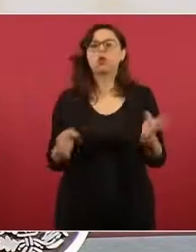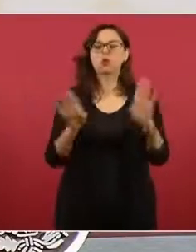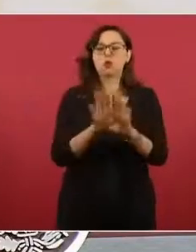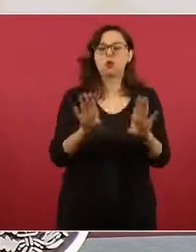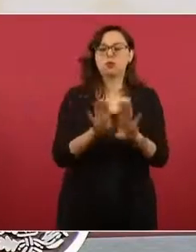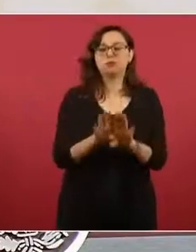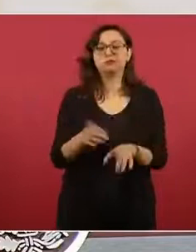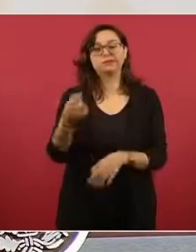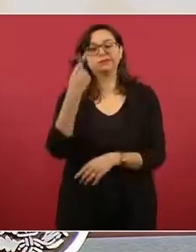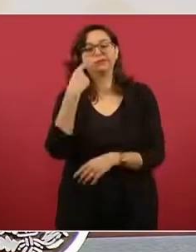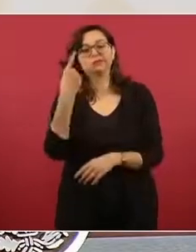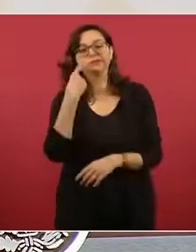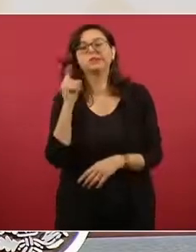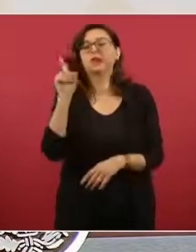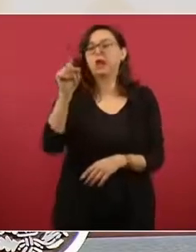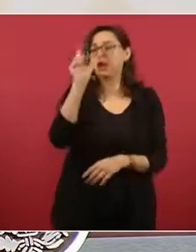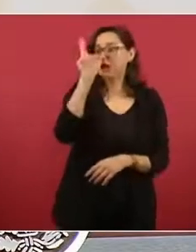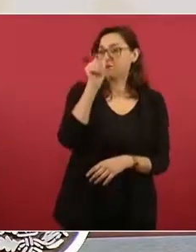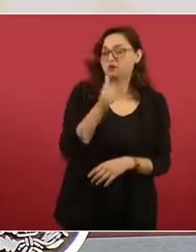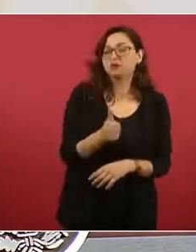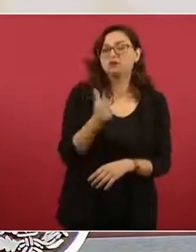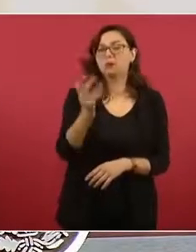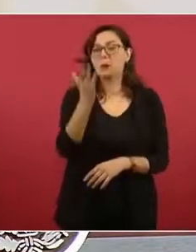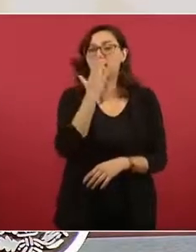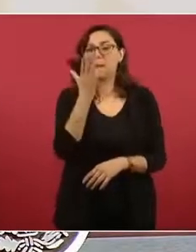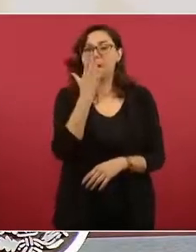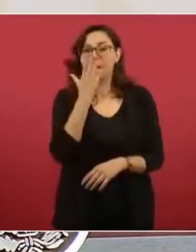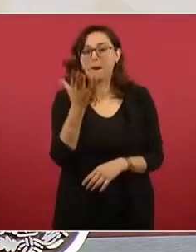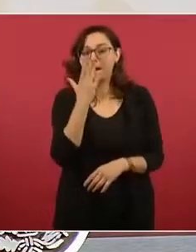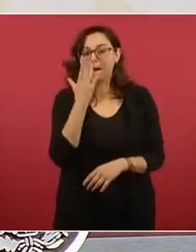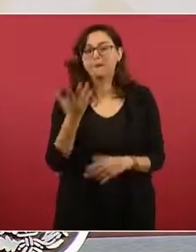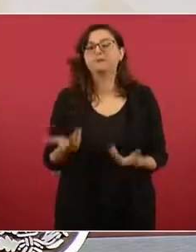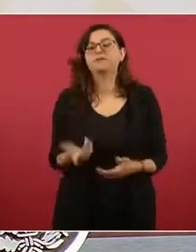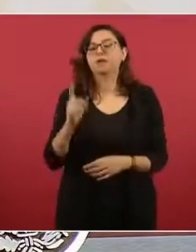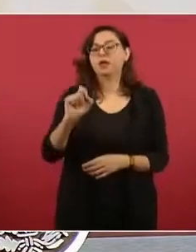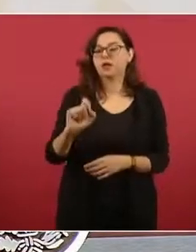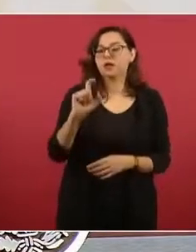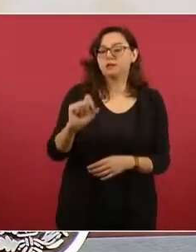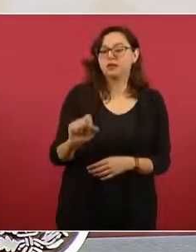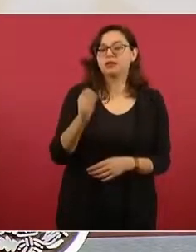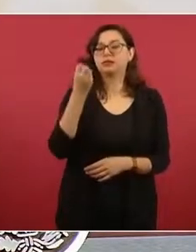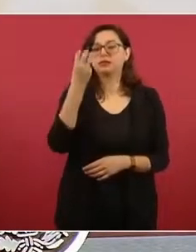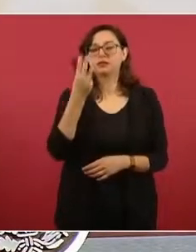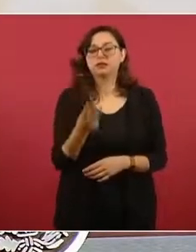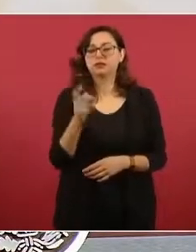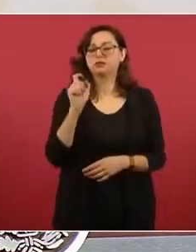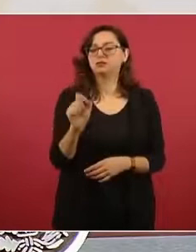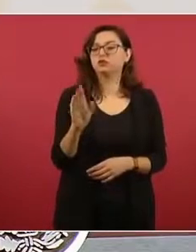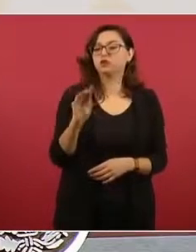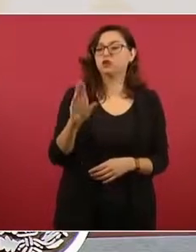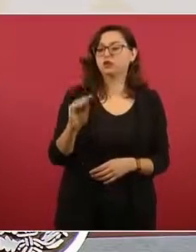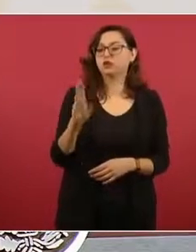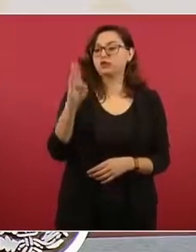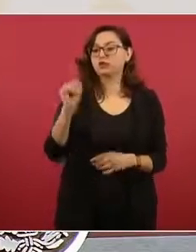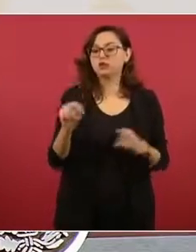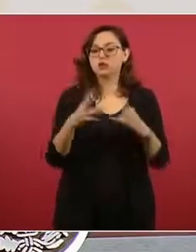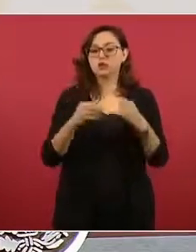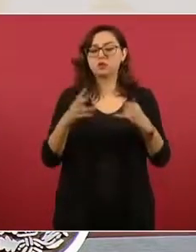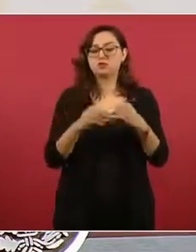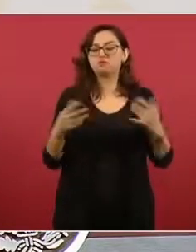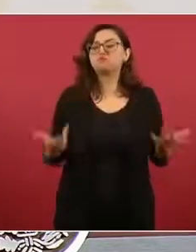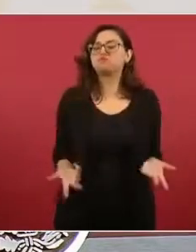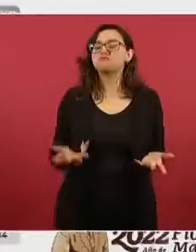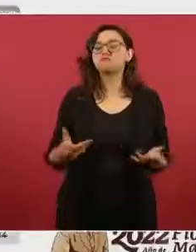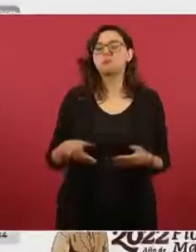esta gasolinera en Hermosillo, Sonora, 23 pesos con 99 centavos. Los angelitos nomás le